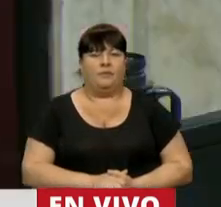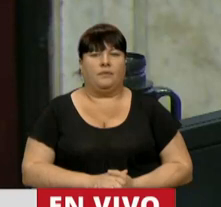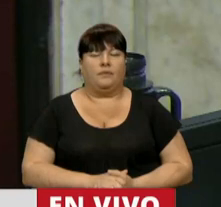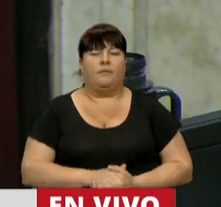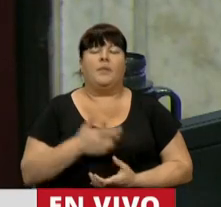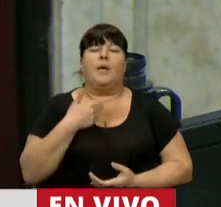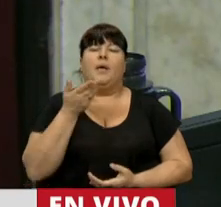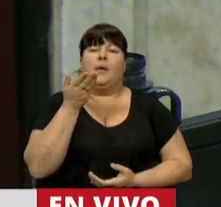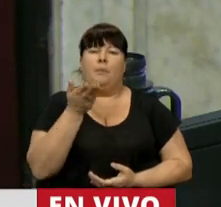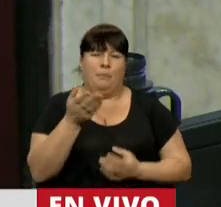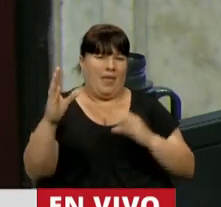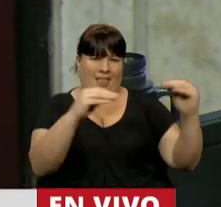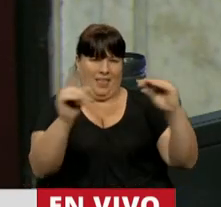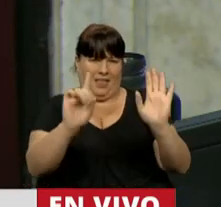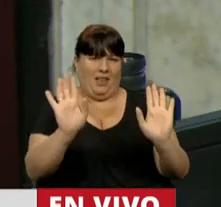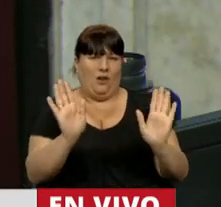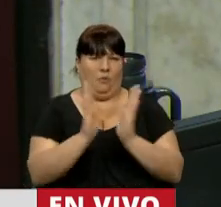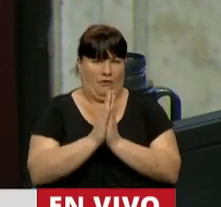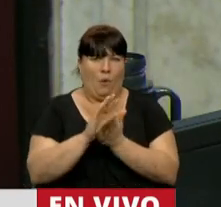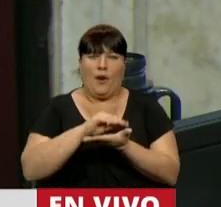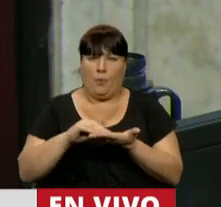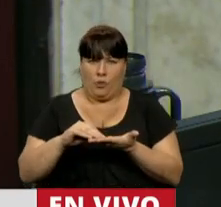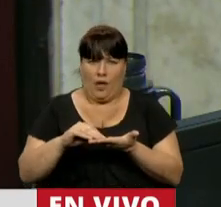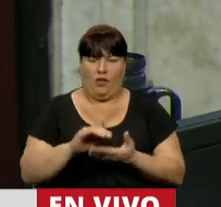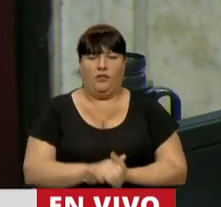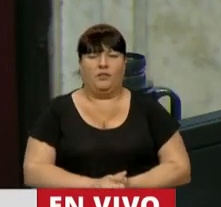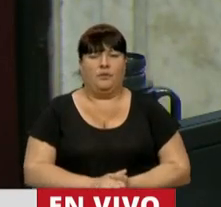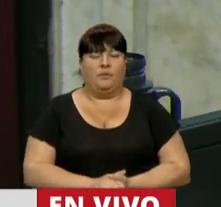Les pido que no dialoguen entre ustedes, diputados.